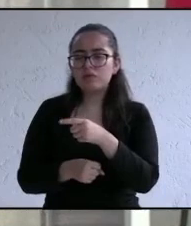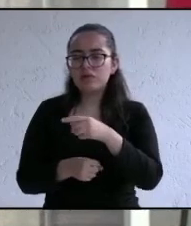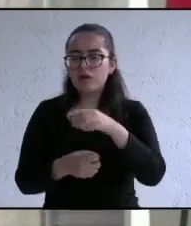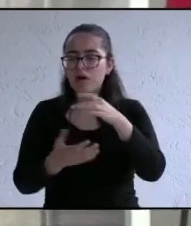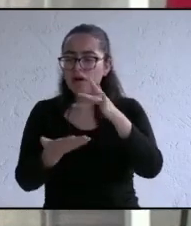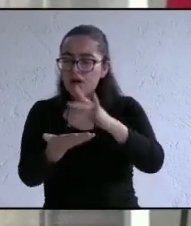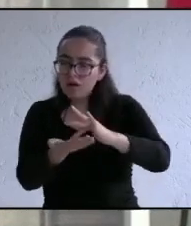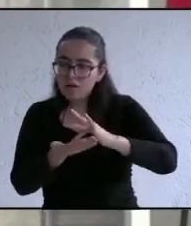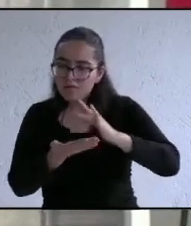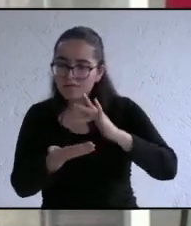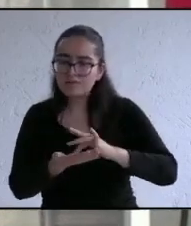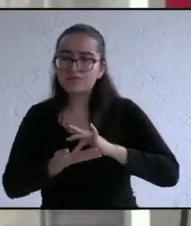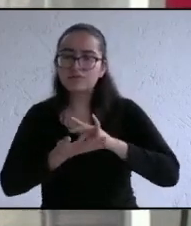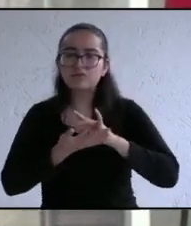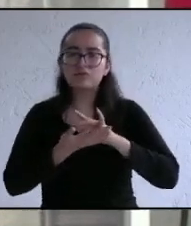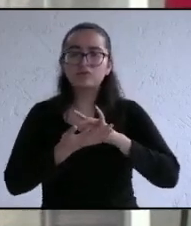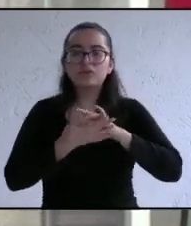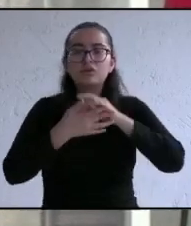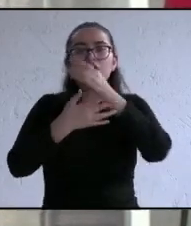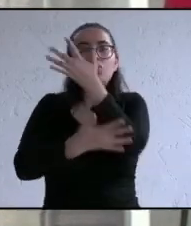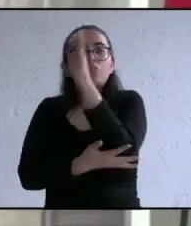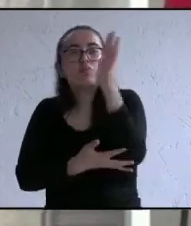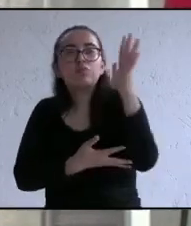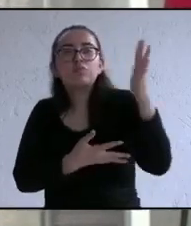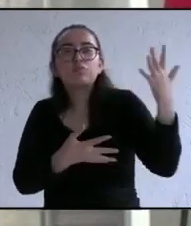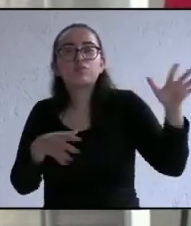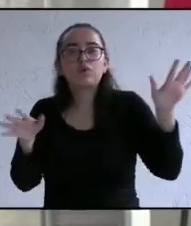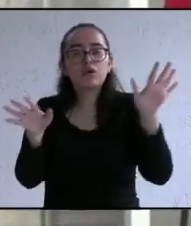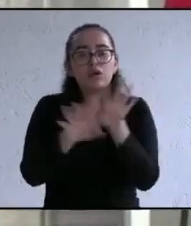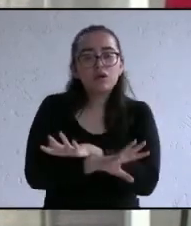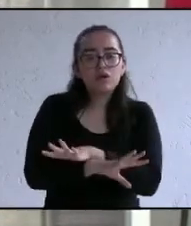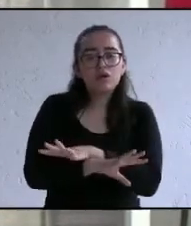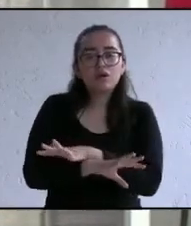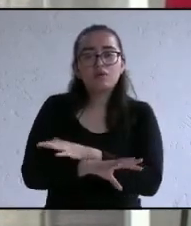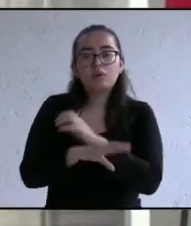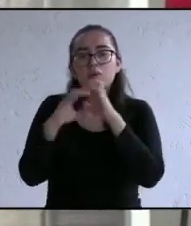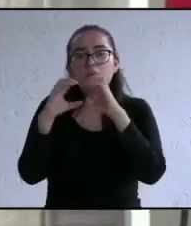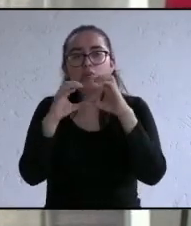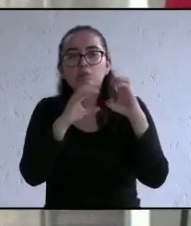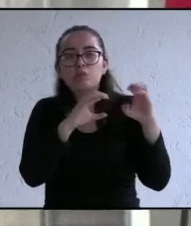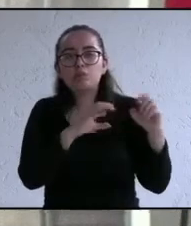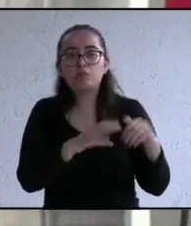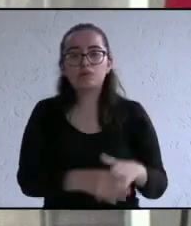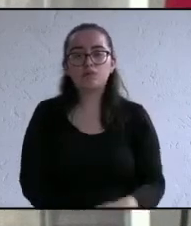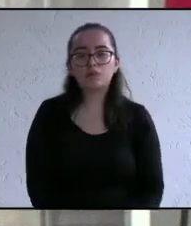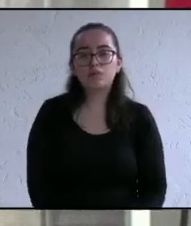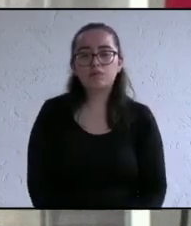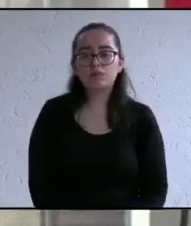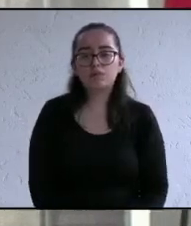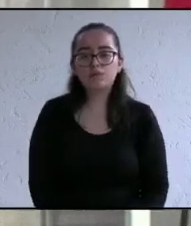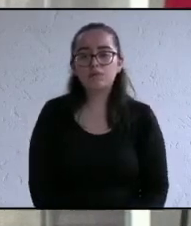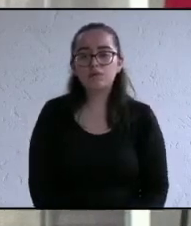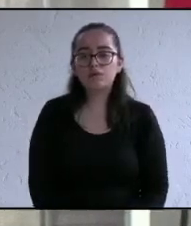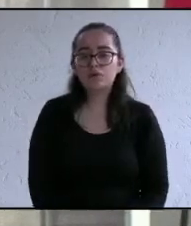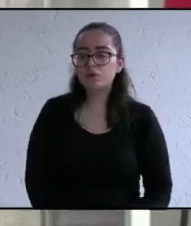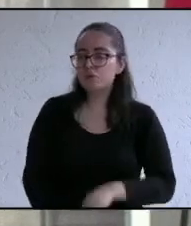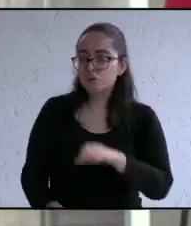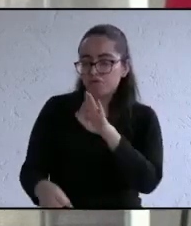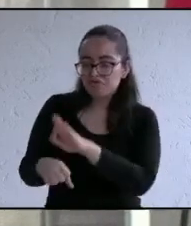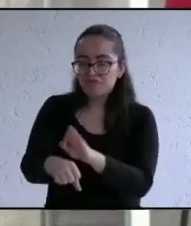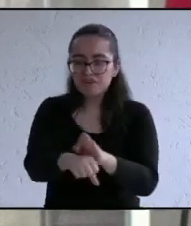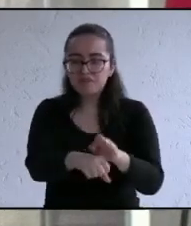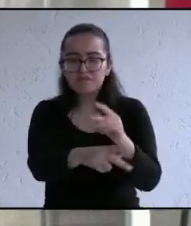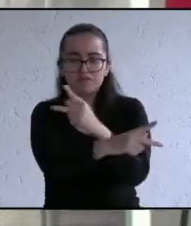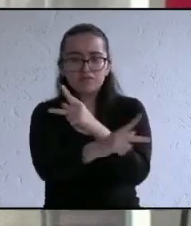desarrollo sustentable en nuestro municipio un desarrollo que nos dará beneficios para todos nosotros en